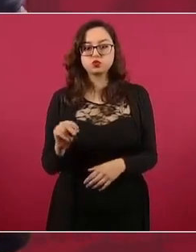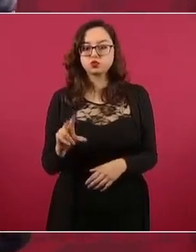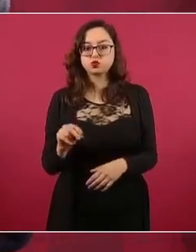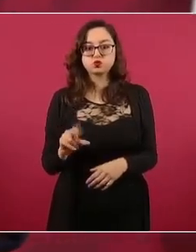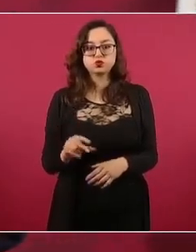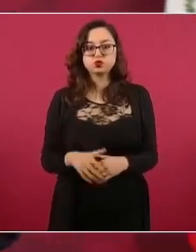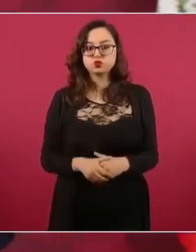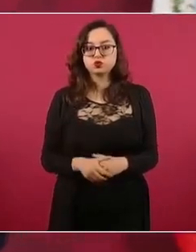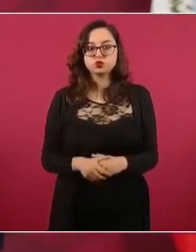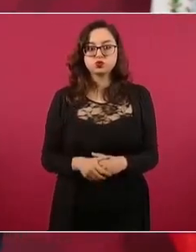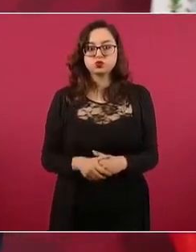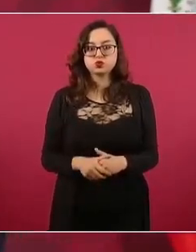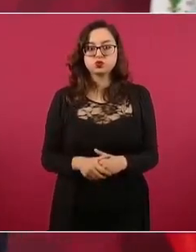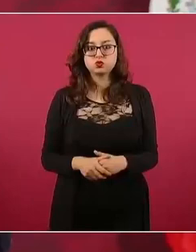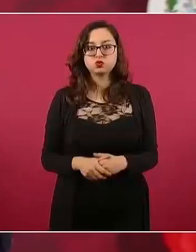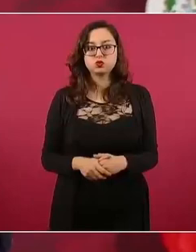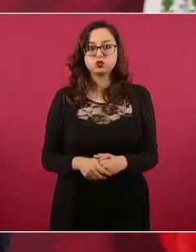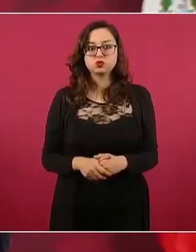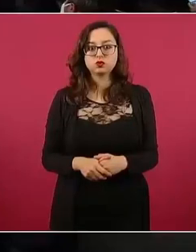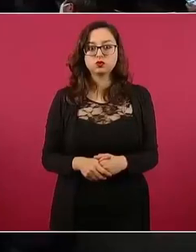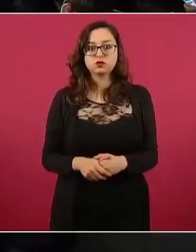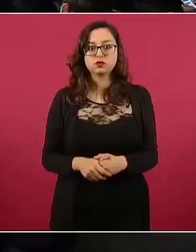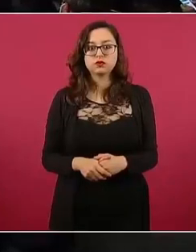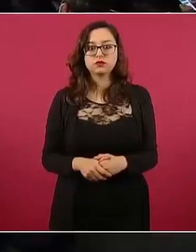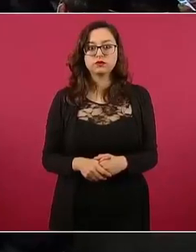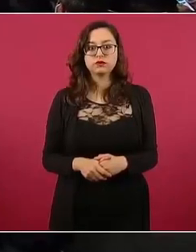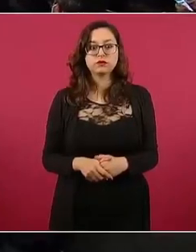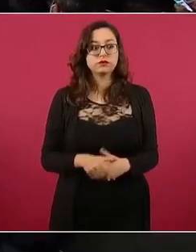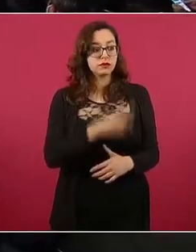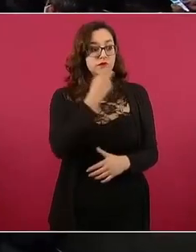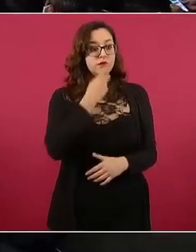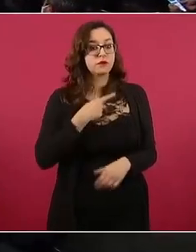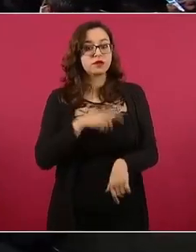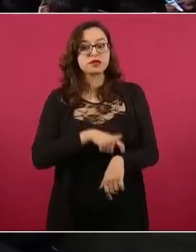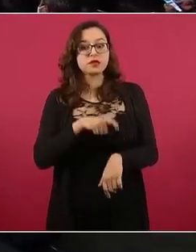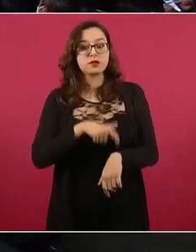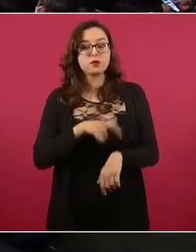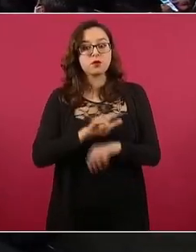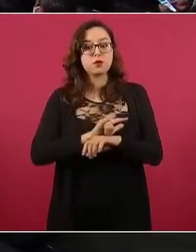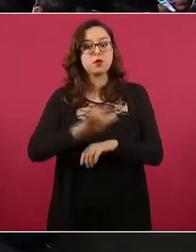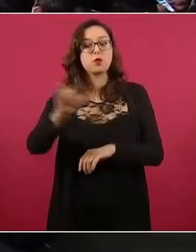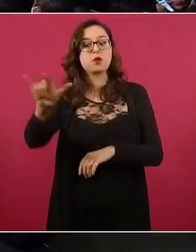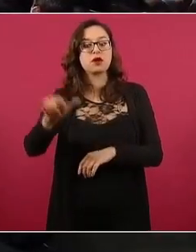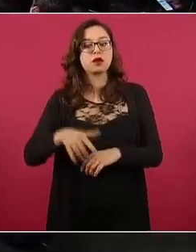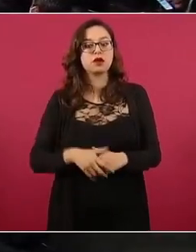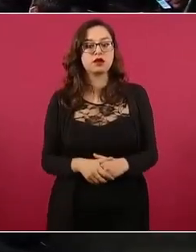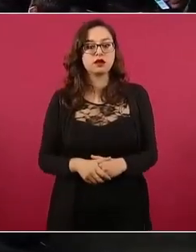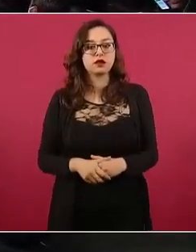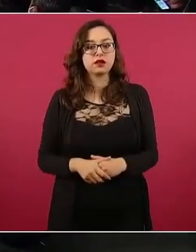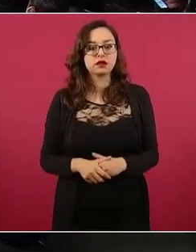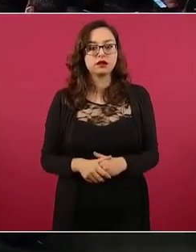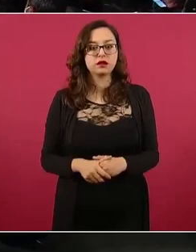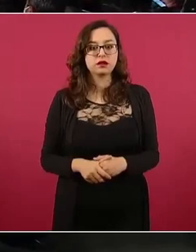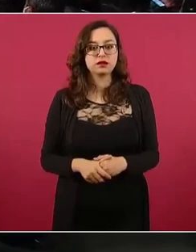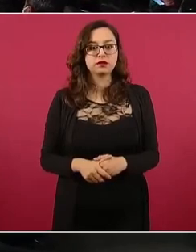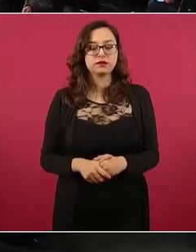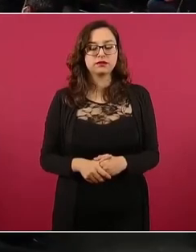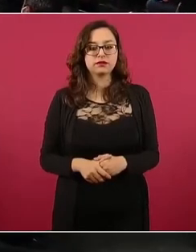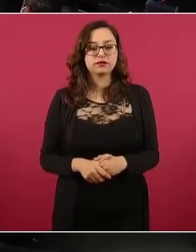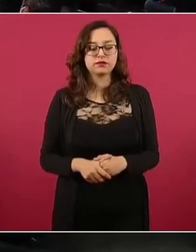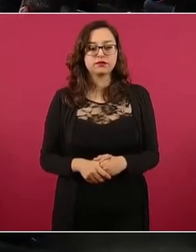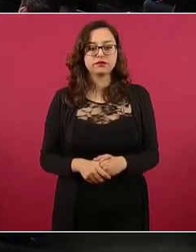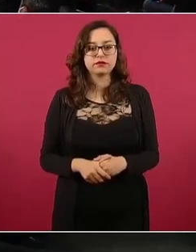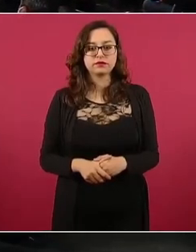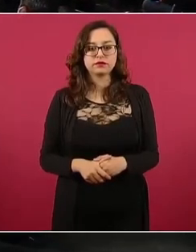ya, a ver que nos digan a qué hora salimos, nada más. Yo creo que sí. Miren, hay